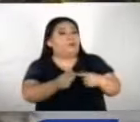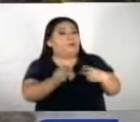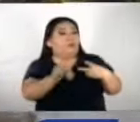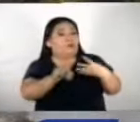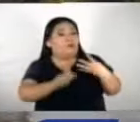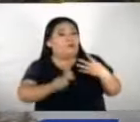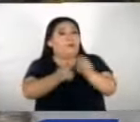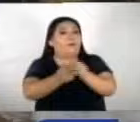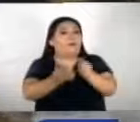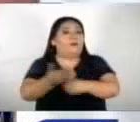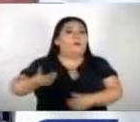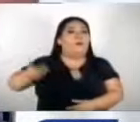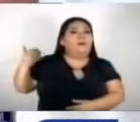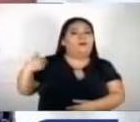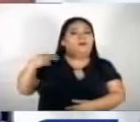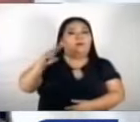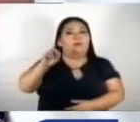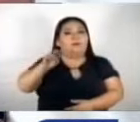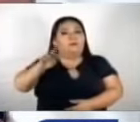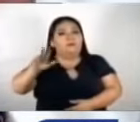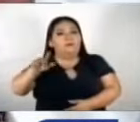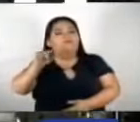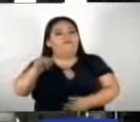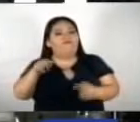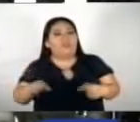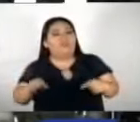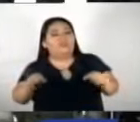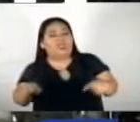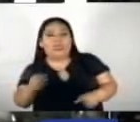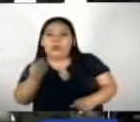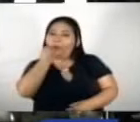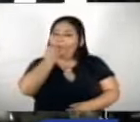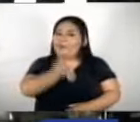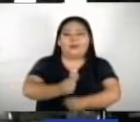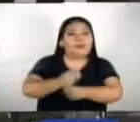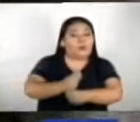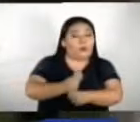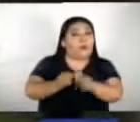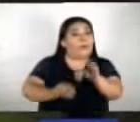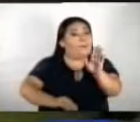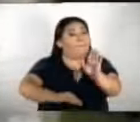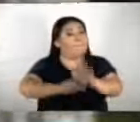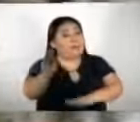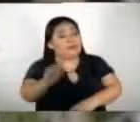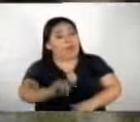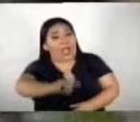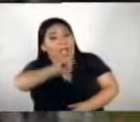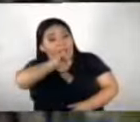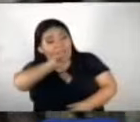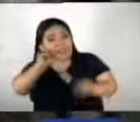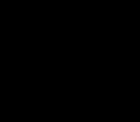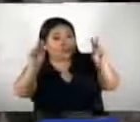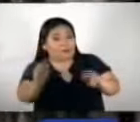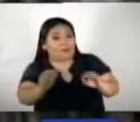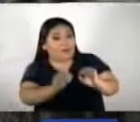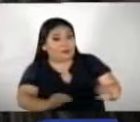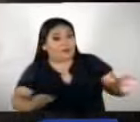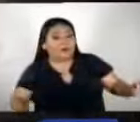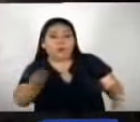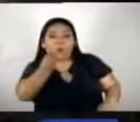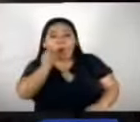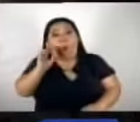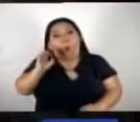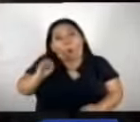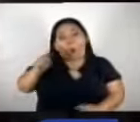infantil en 2023 y que conducirán a la inseguridad alimentaria, al aumento de riesgo de pobreza alimentaria infantil y la migración